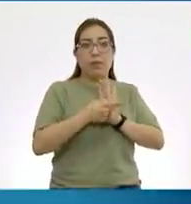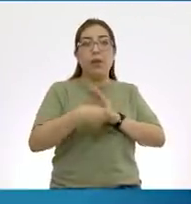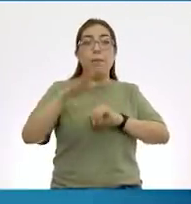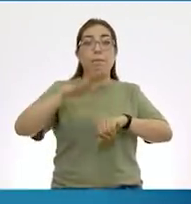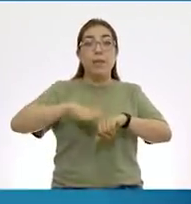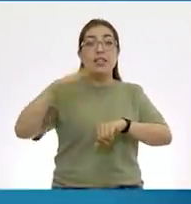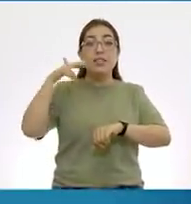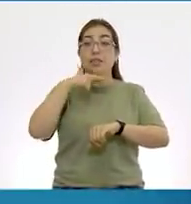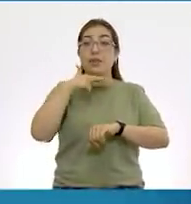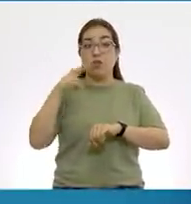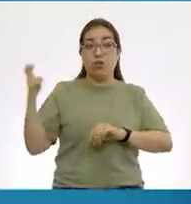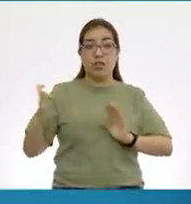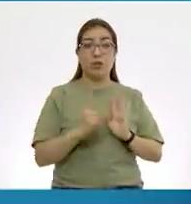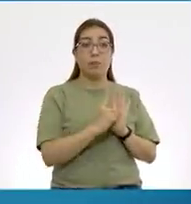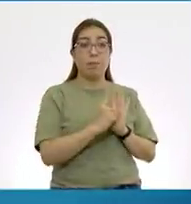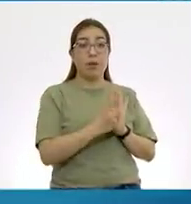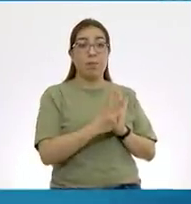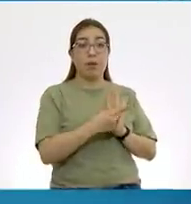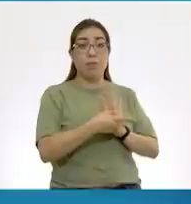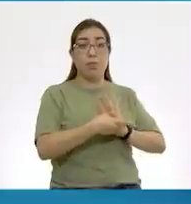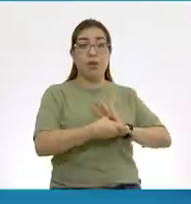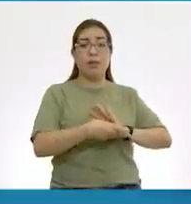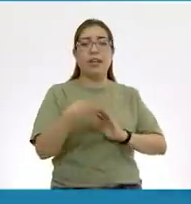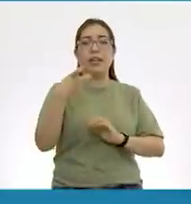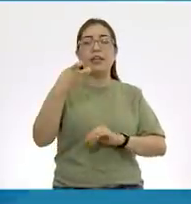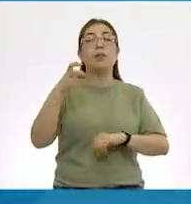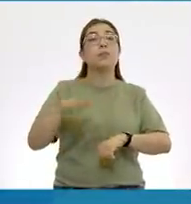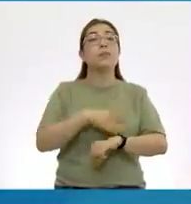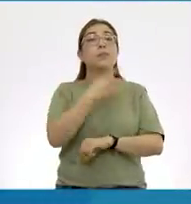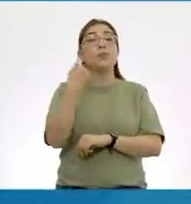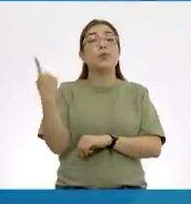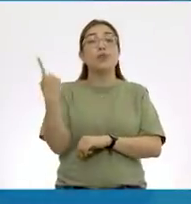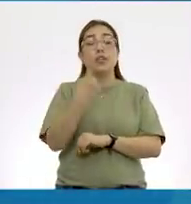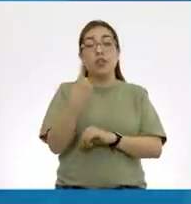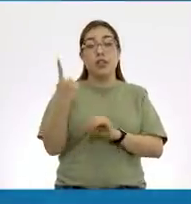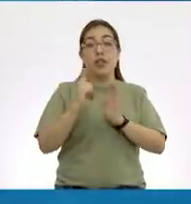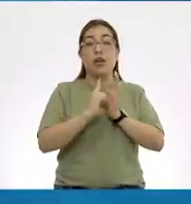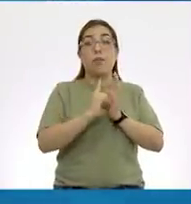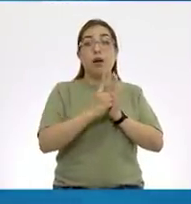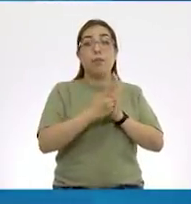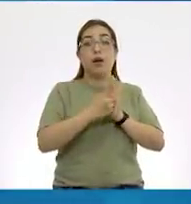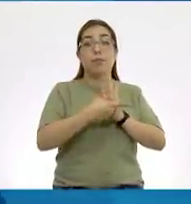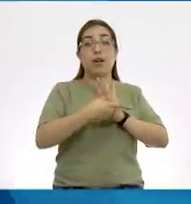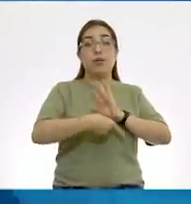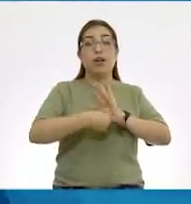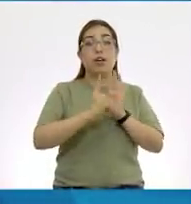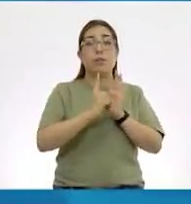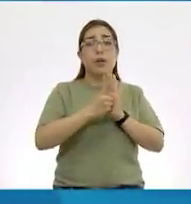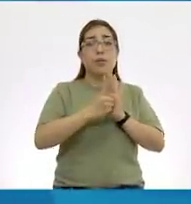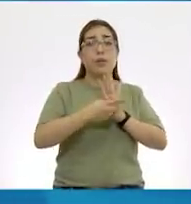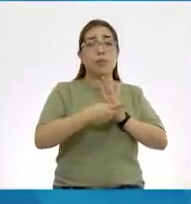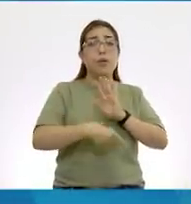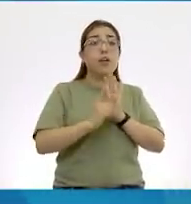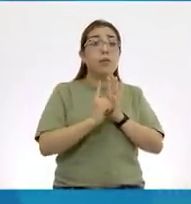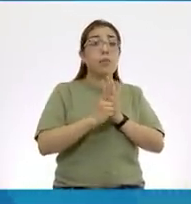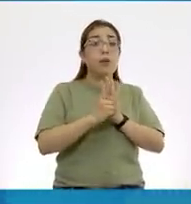más rápida. Esa es, porque tarda en dar toda la vuelta, por llamarle de esa manera,